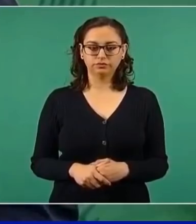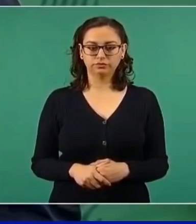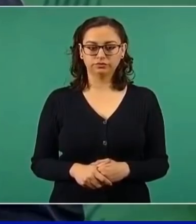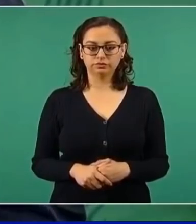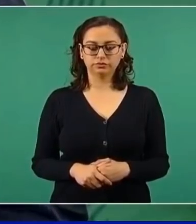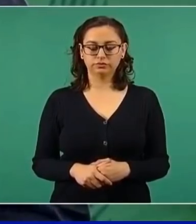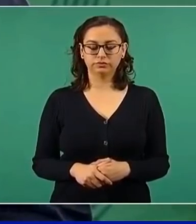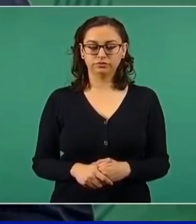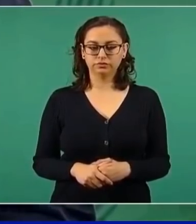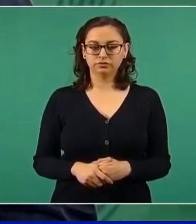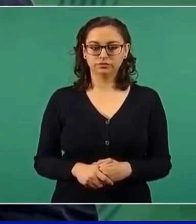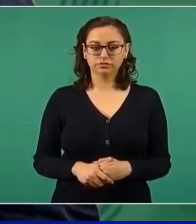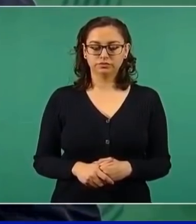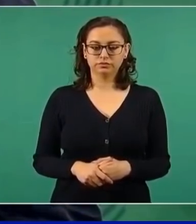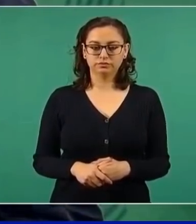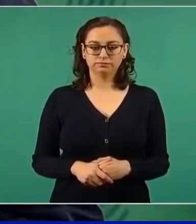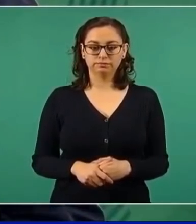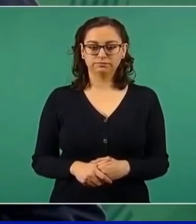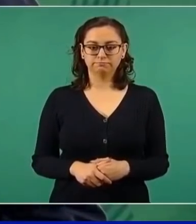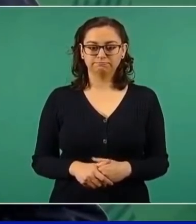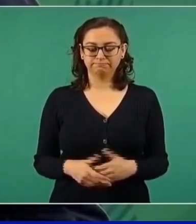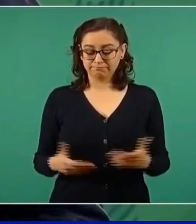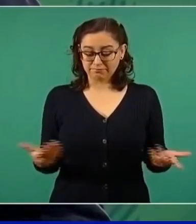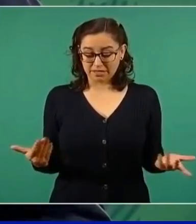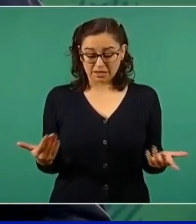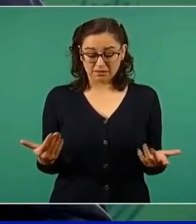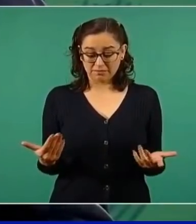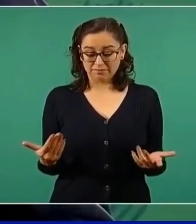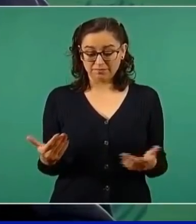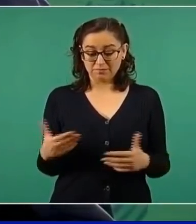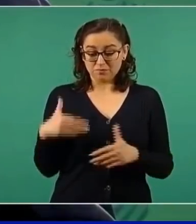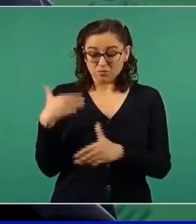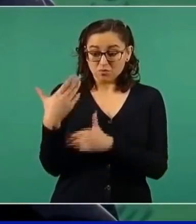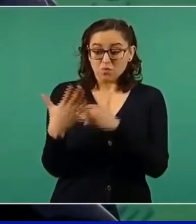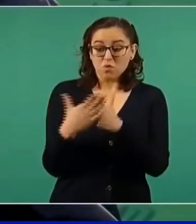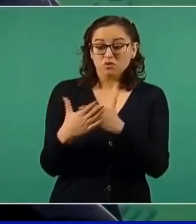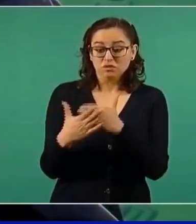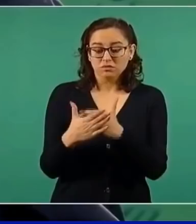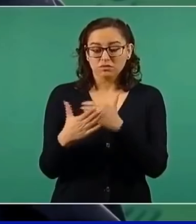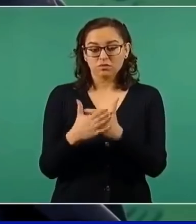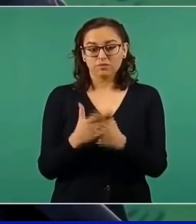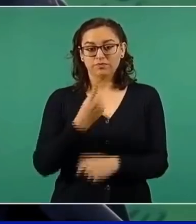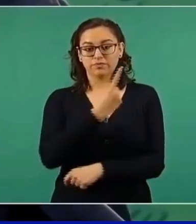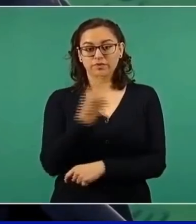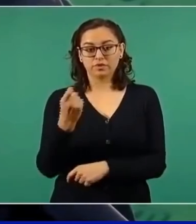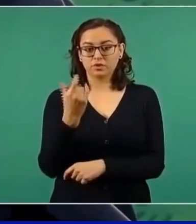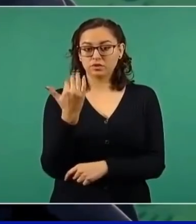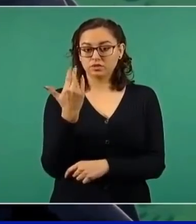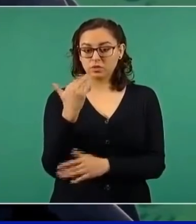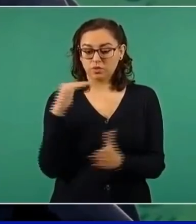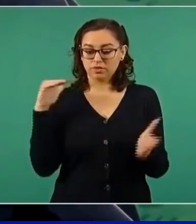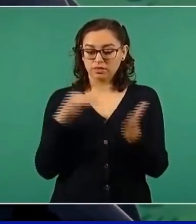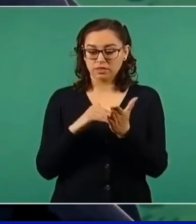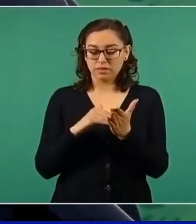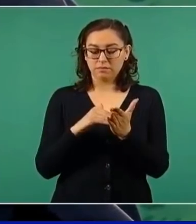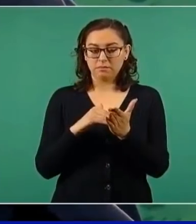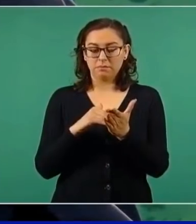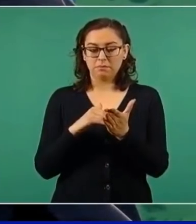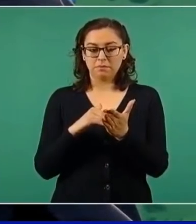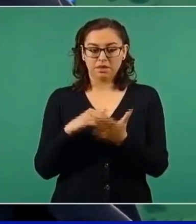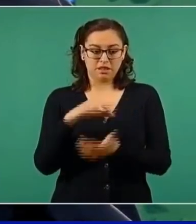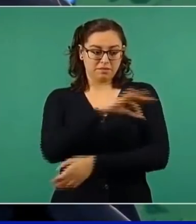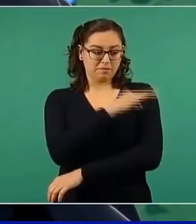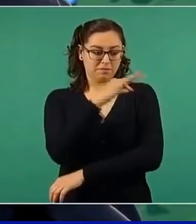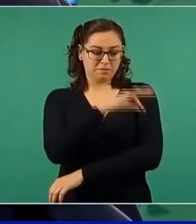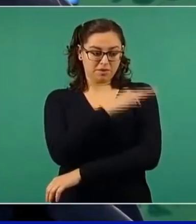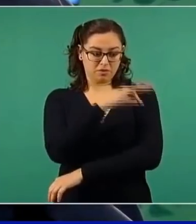enviar 150 mil dosis de vacunas Haití, que es un